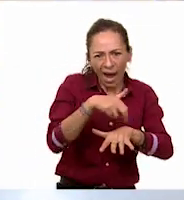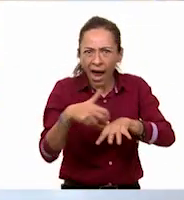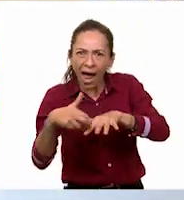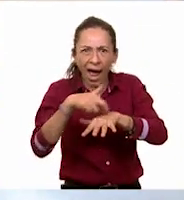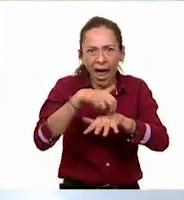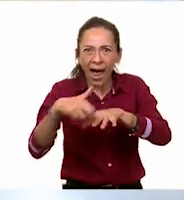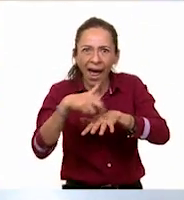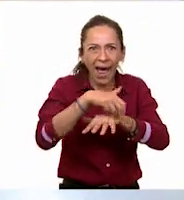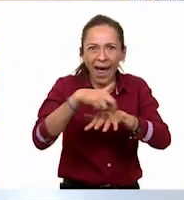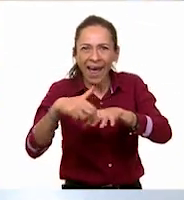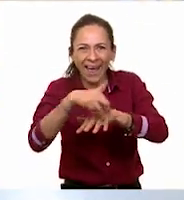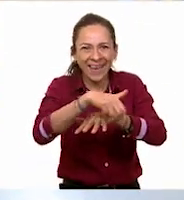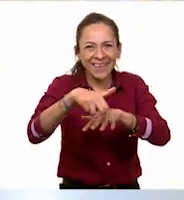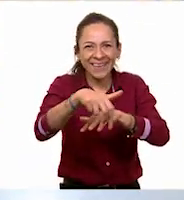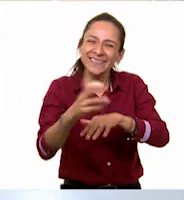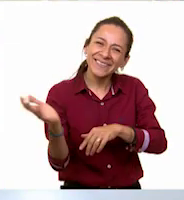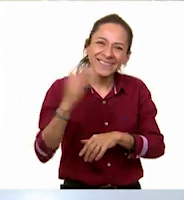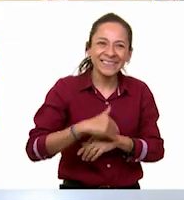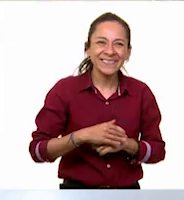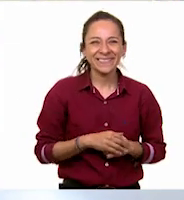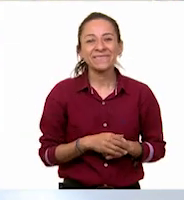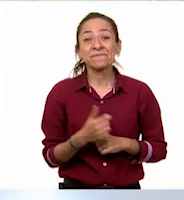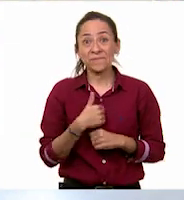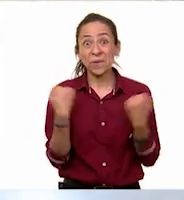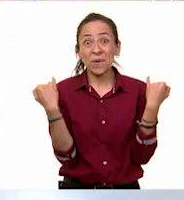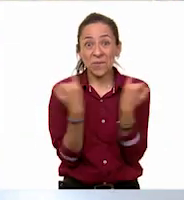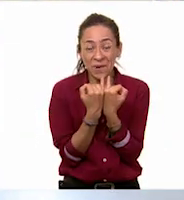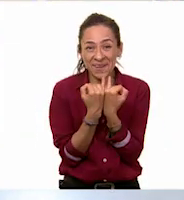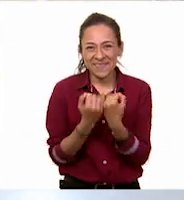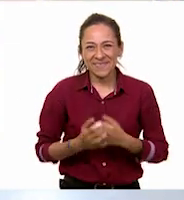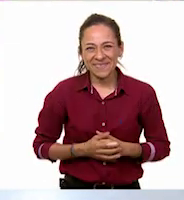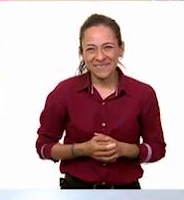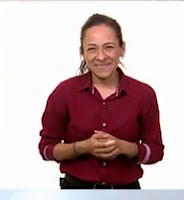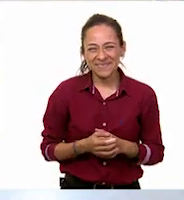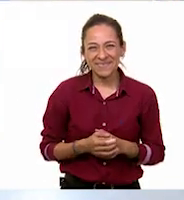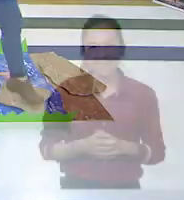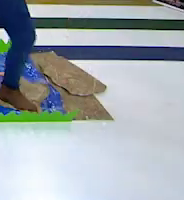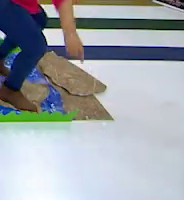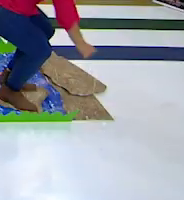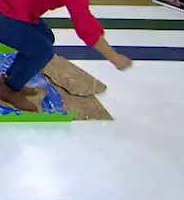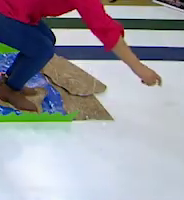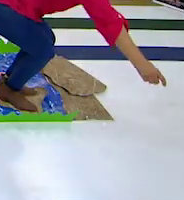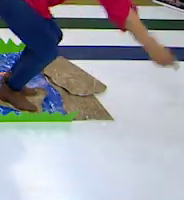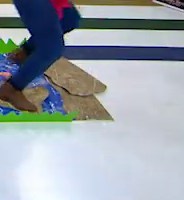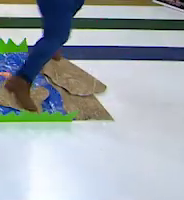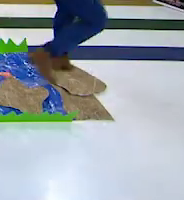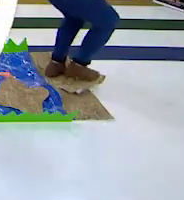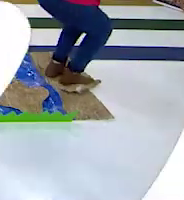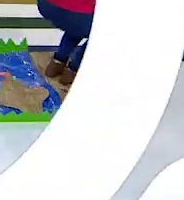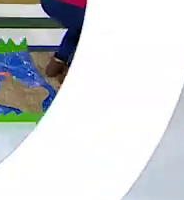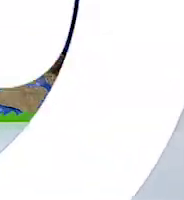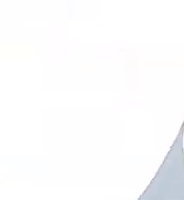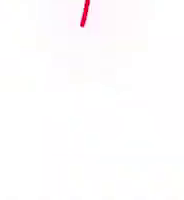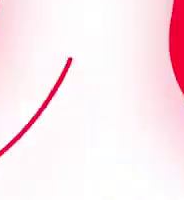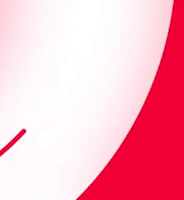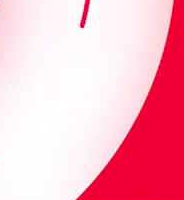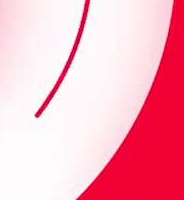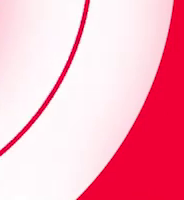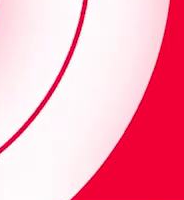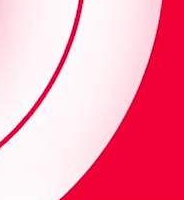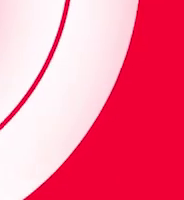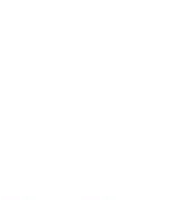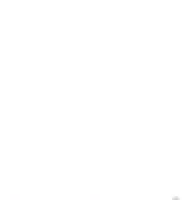Eso. Y lo brincamos y hago una sentadilla. Y una sentadilla cuando lleguemos aquí. Otra. Eso. Vamos, vamos, yo con un pie. Una sentadilla, Piri.